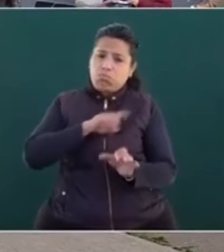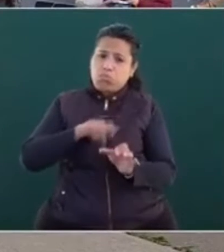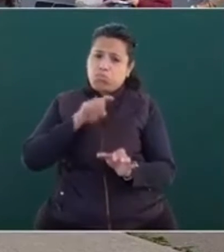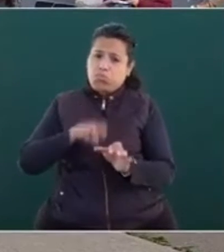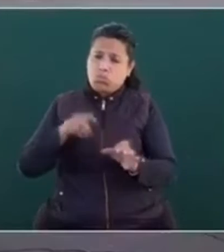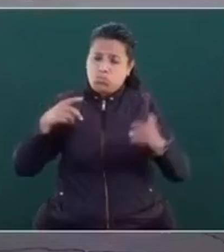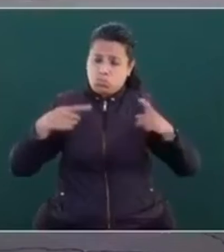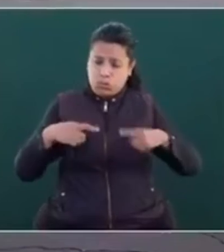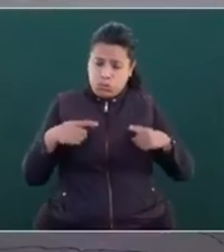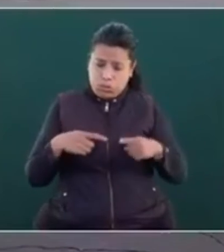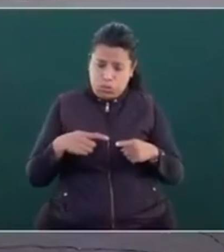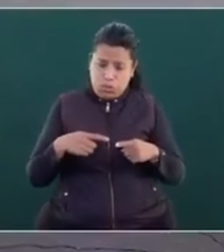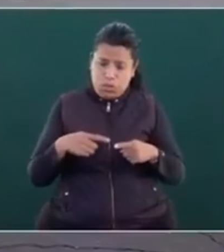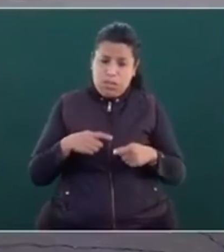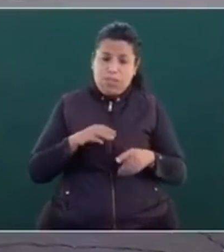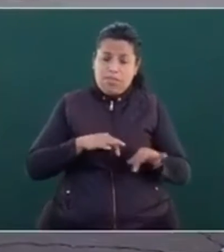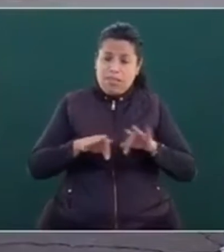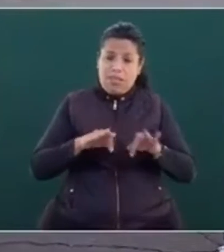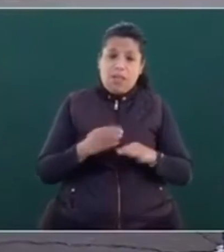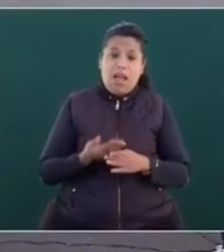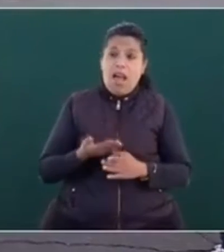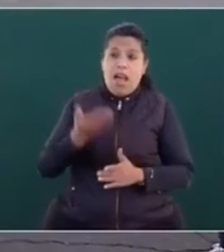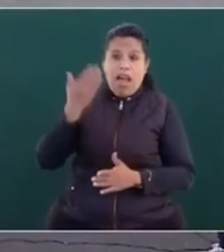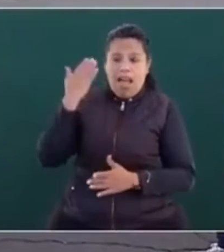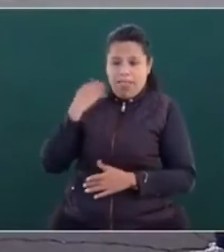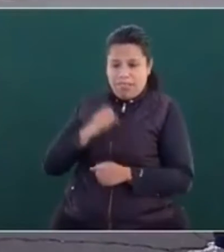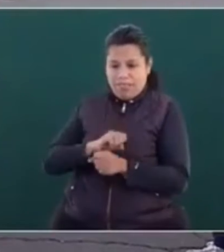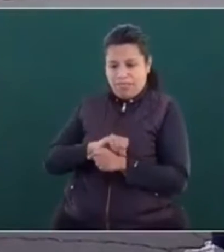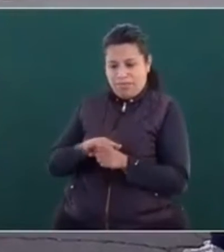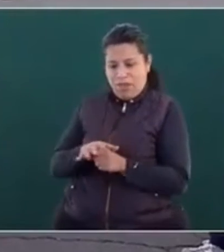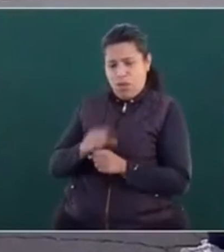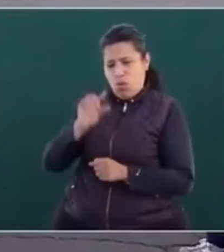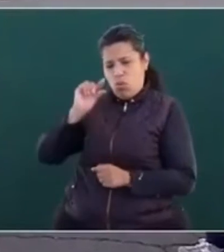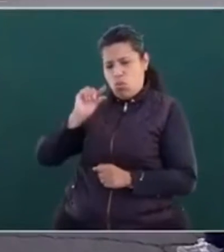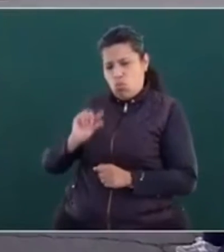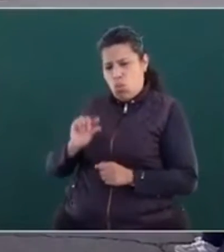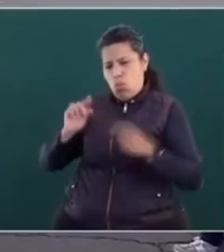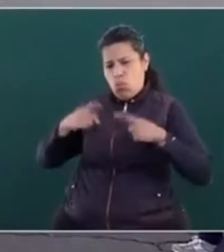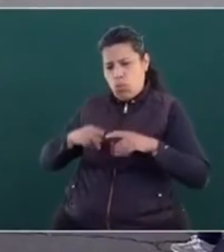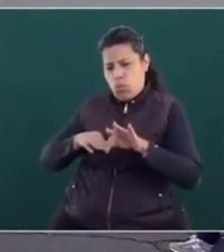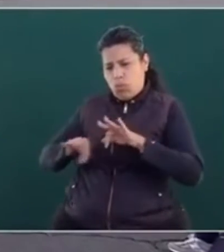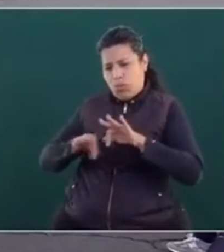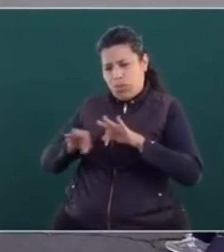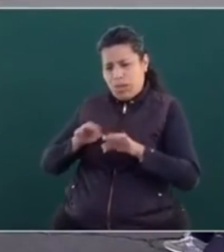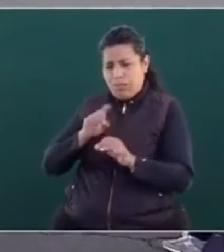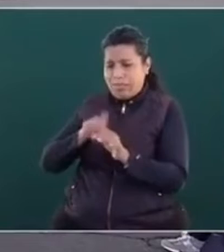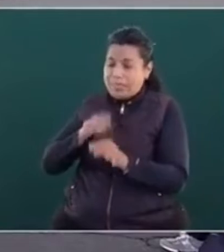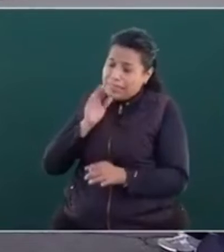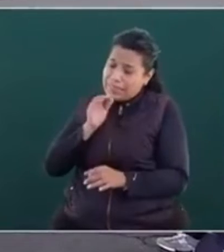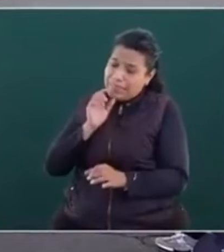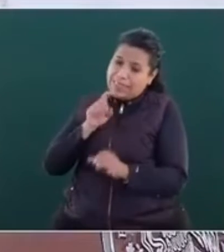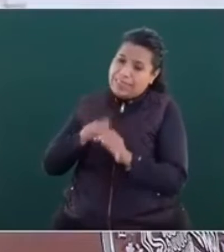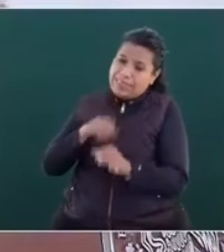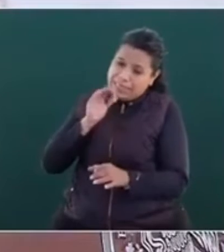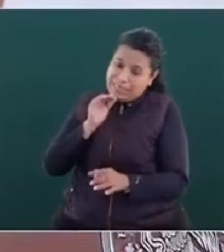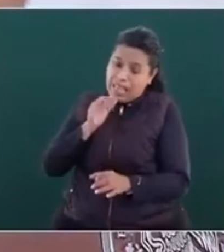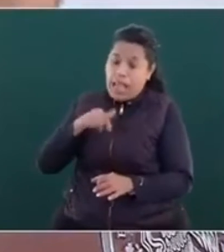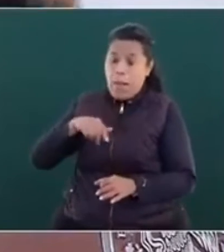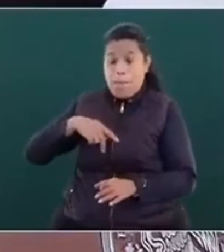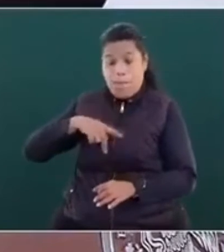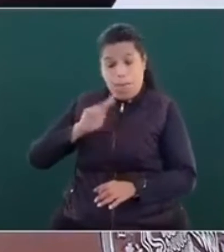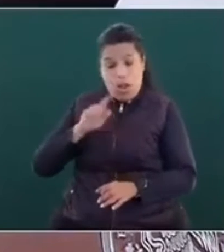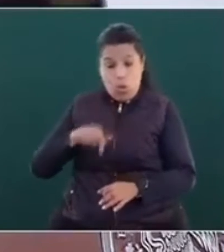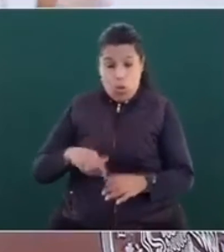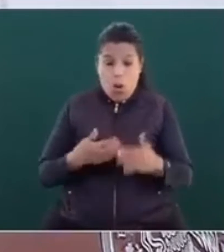que se tenían antes de la pandemia, sino que ya